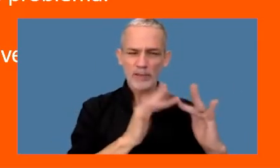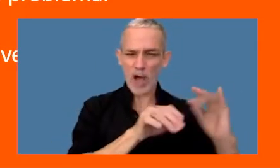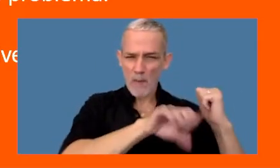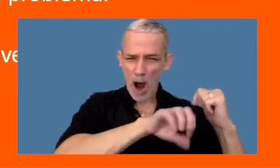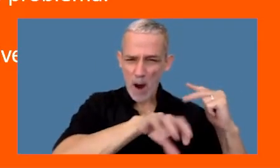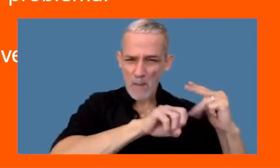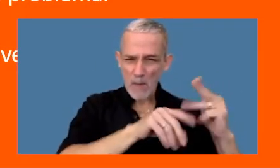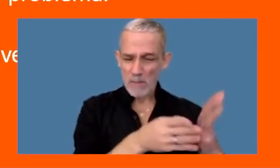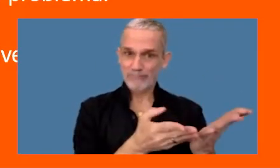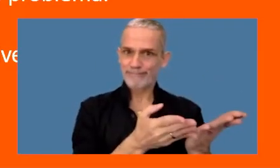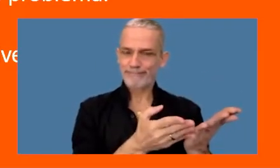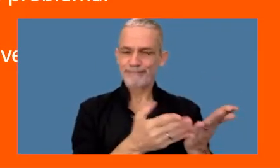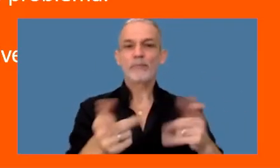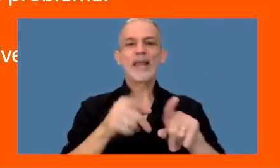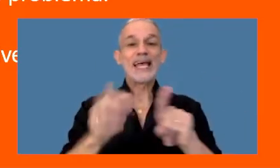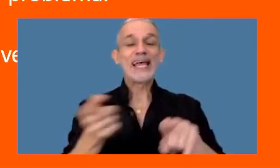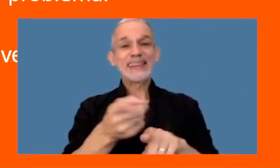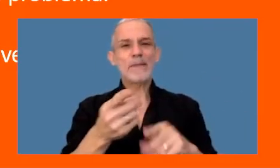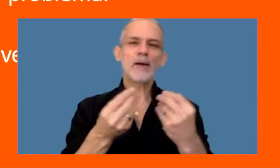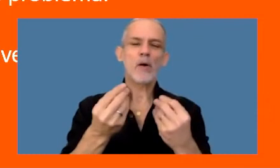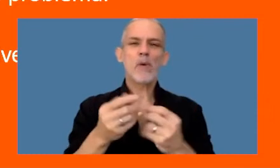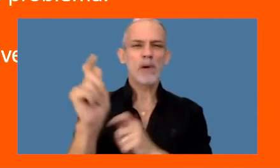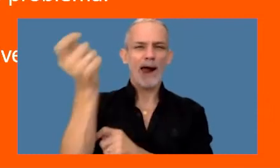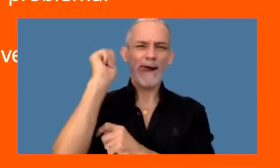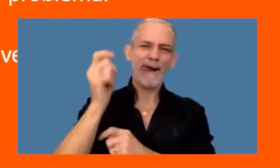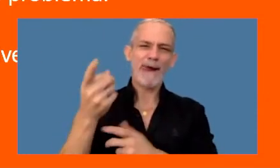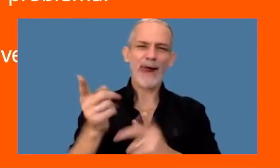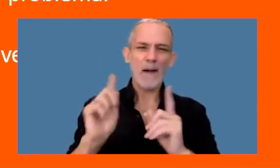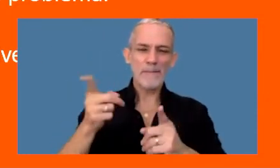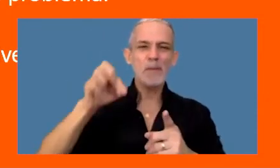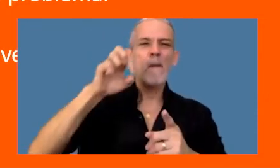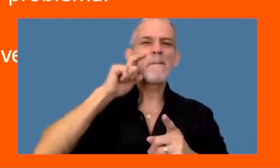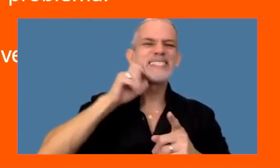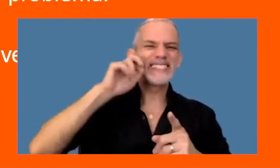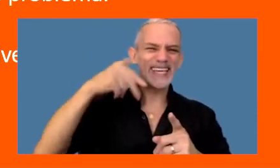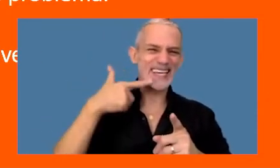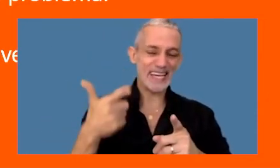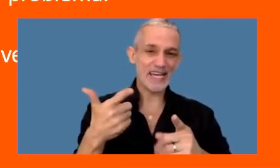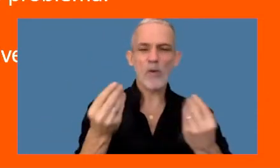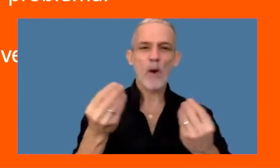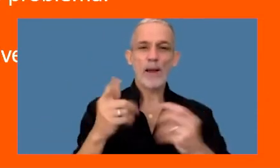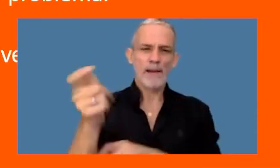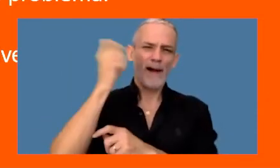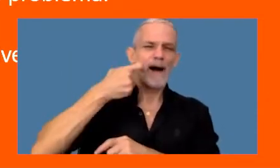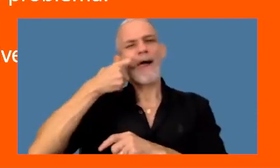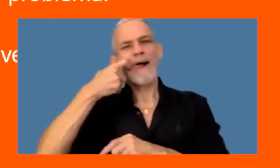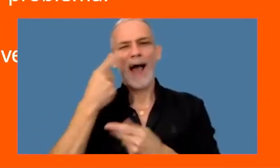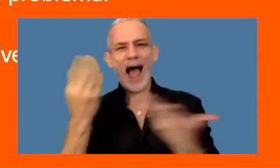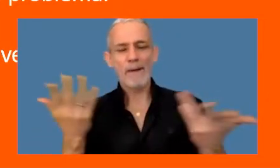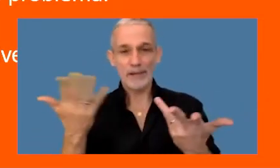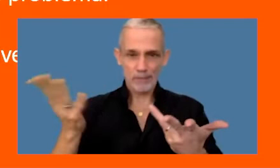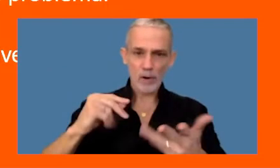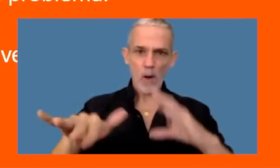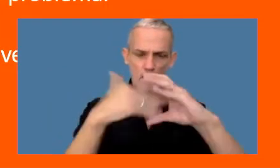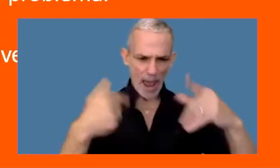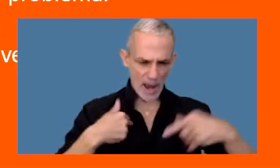desde la típica técnica de phishing que seguramente escucharon hablar de esto que es lo que me refería antes recibir